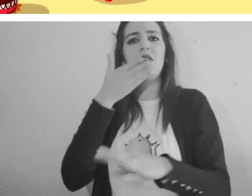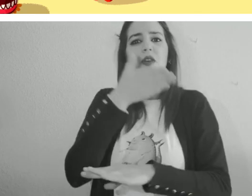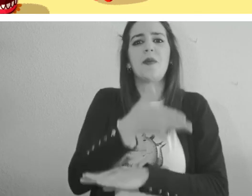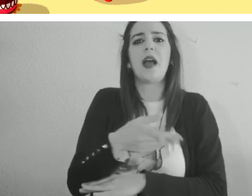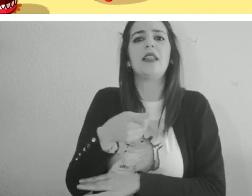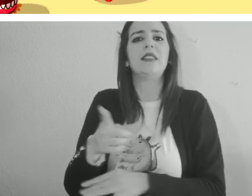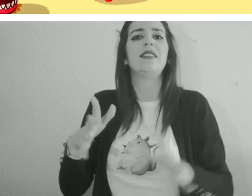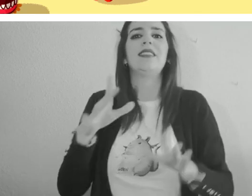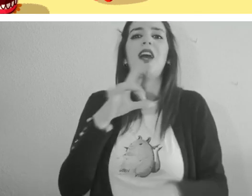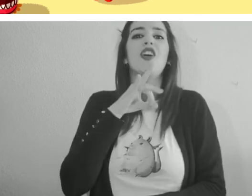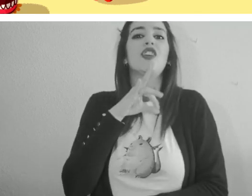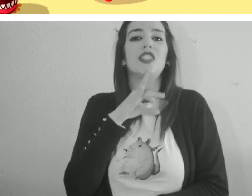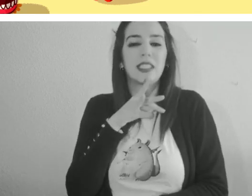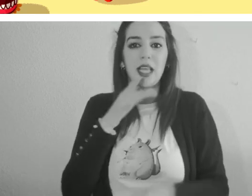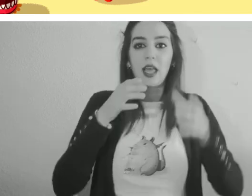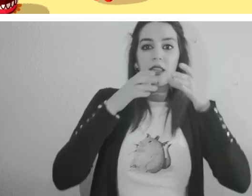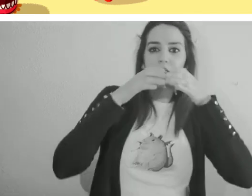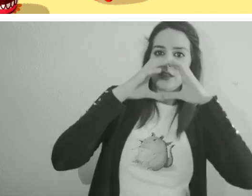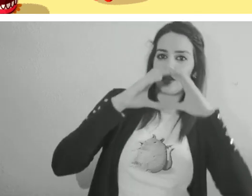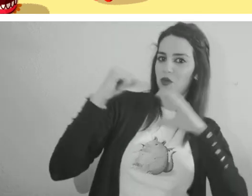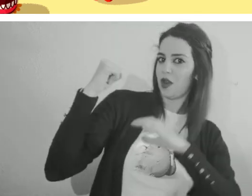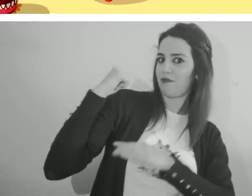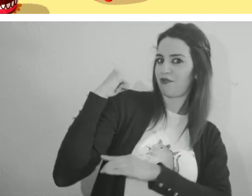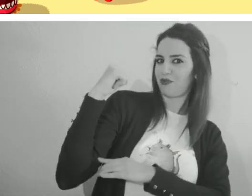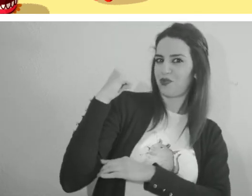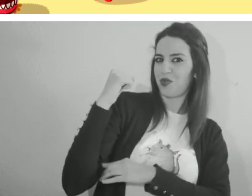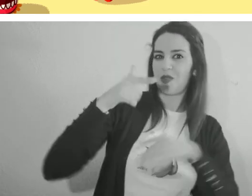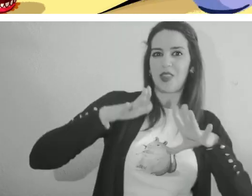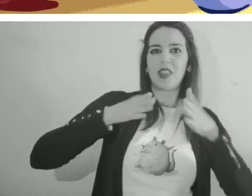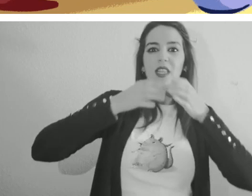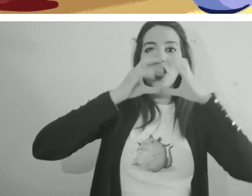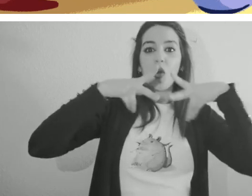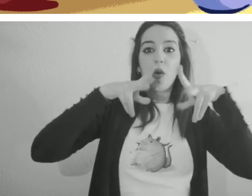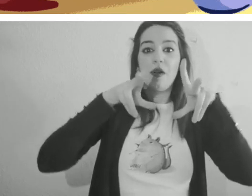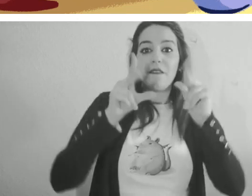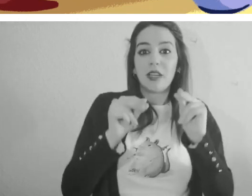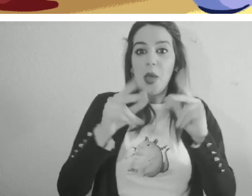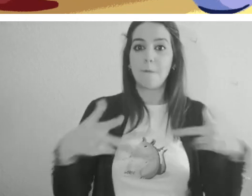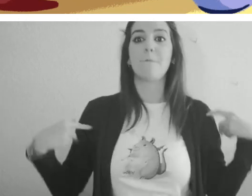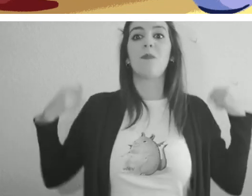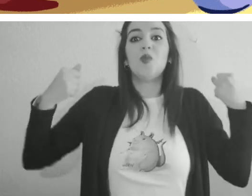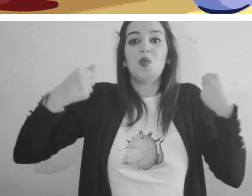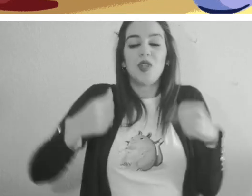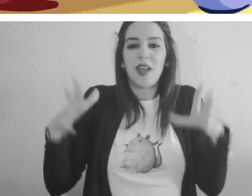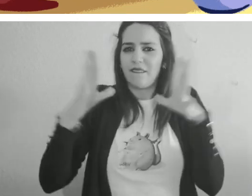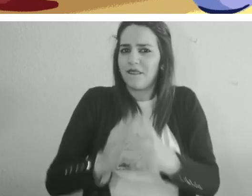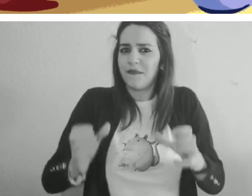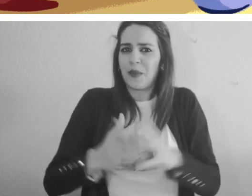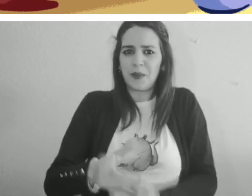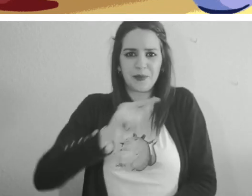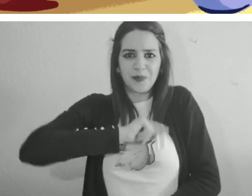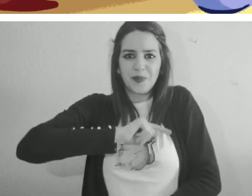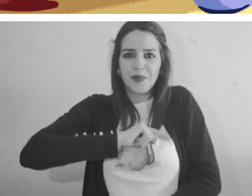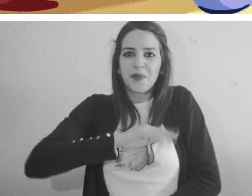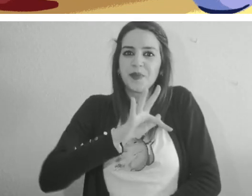Desayuna para coger energía y al terminar agarra su mochila cargada de ilusión y optimismo.